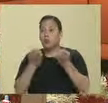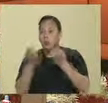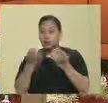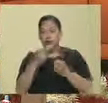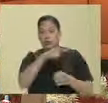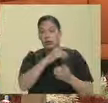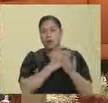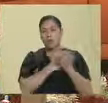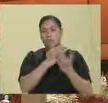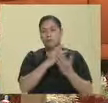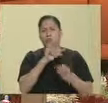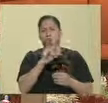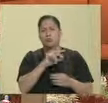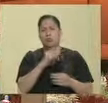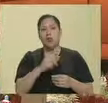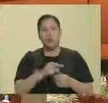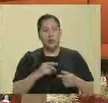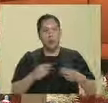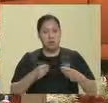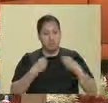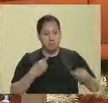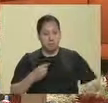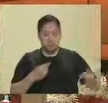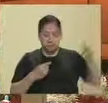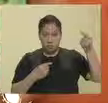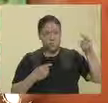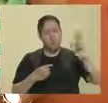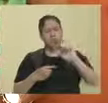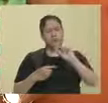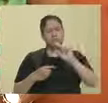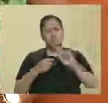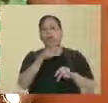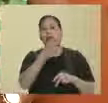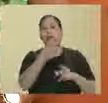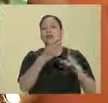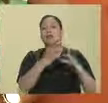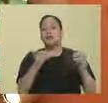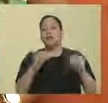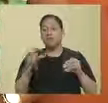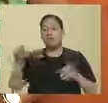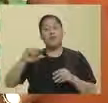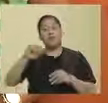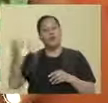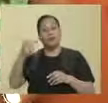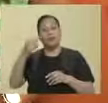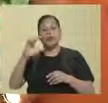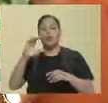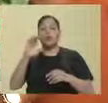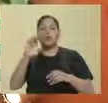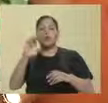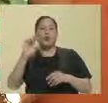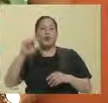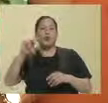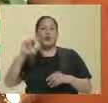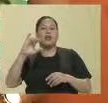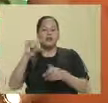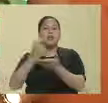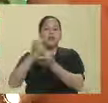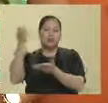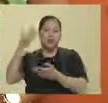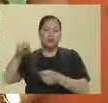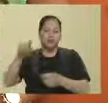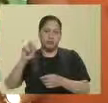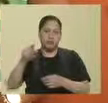Pero vives con él. No, la crónica, eso es pasajero. El crónico, ese sí es cuando se da de